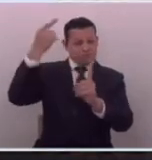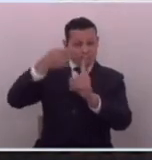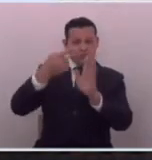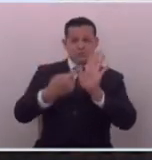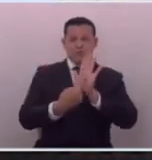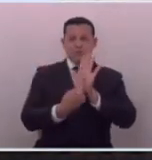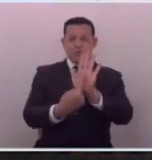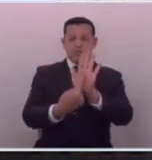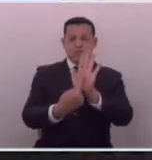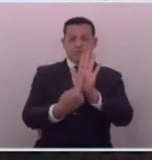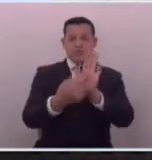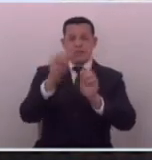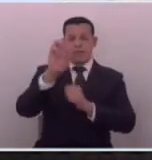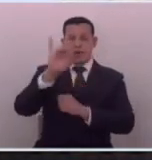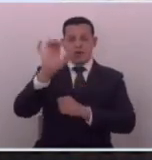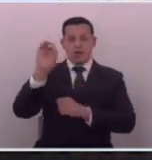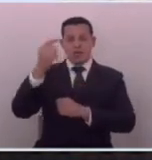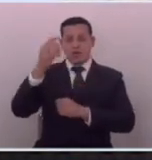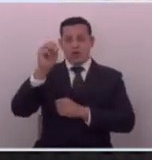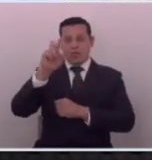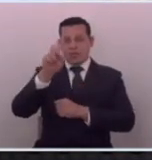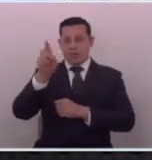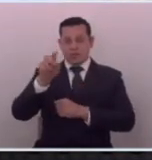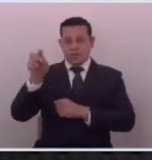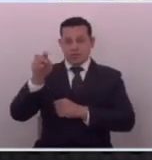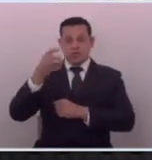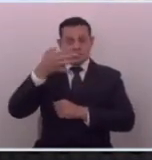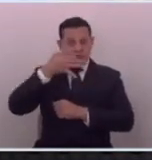demuestre si Mario Gómez es periodista